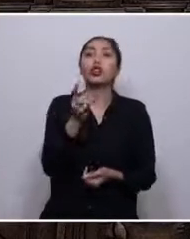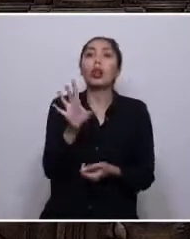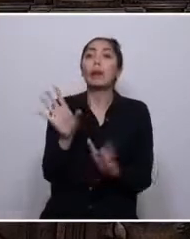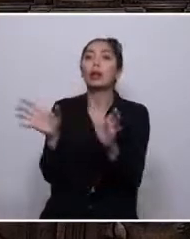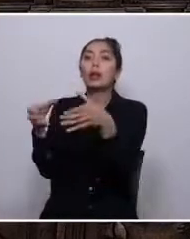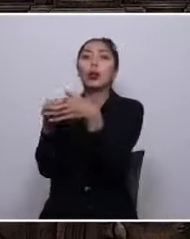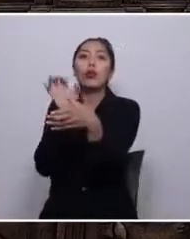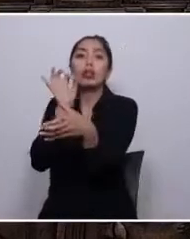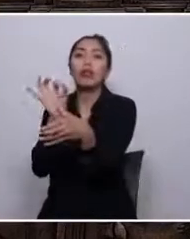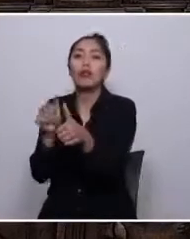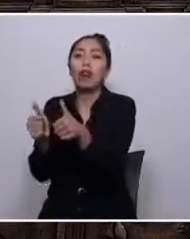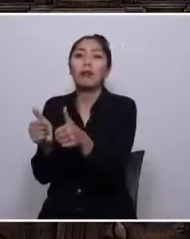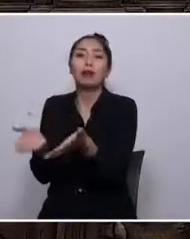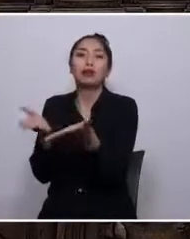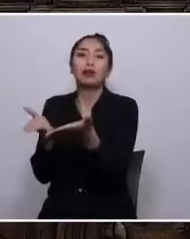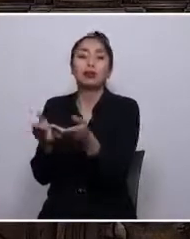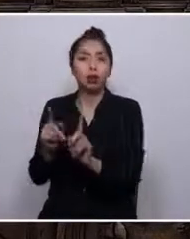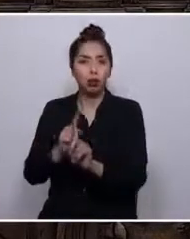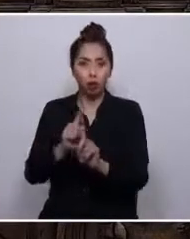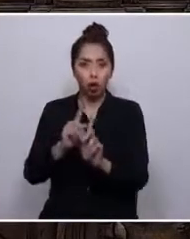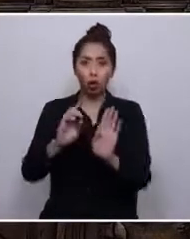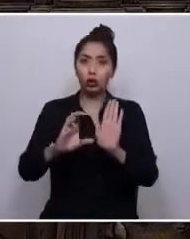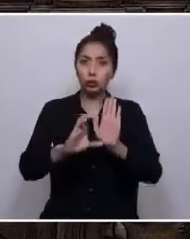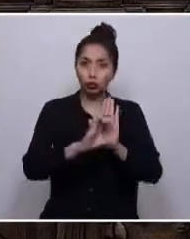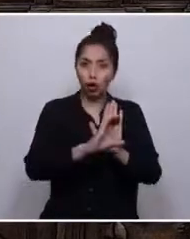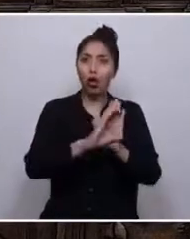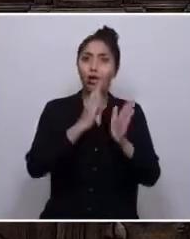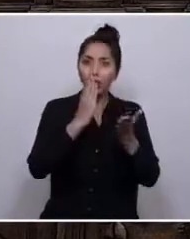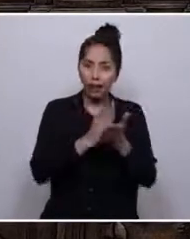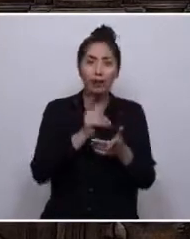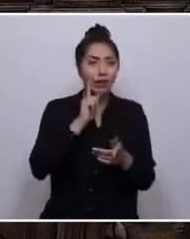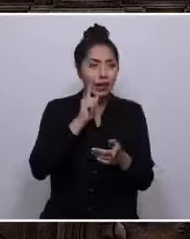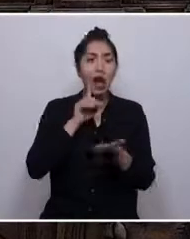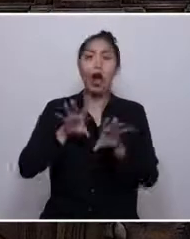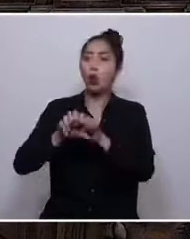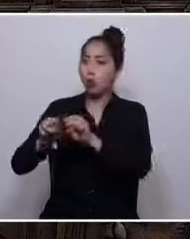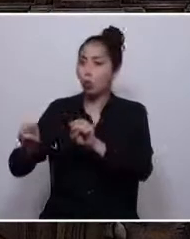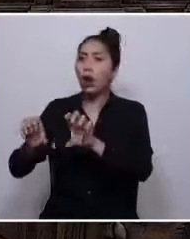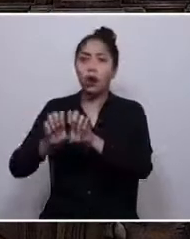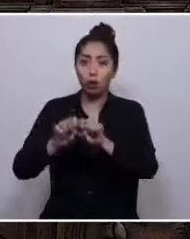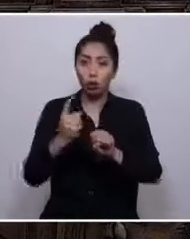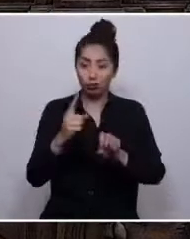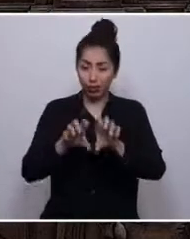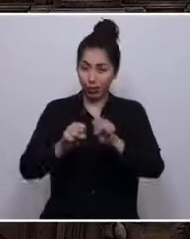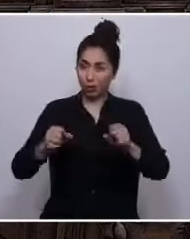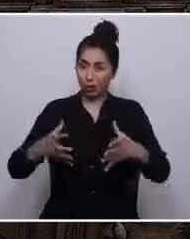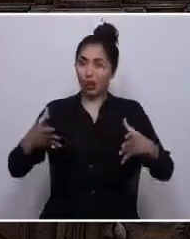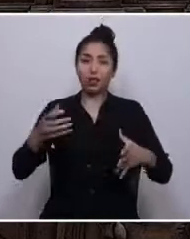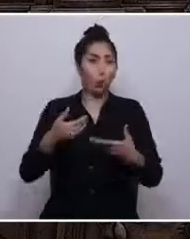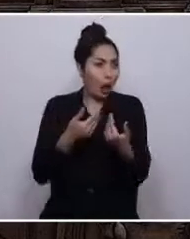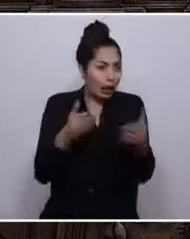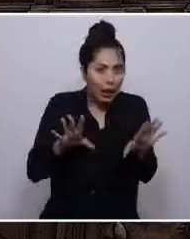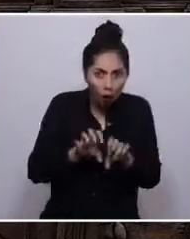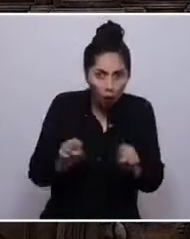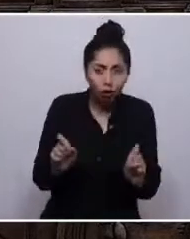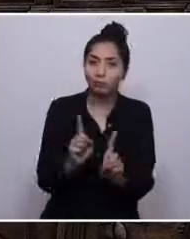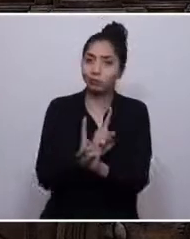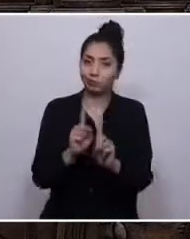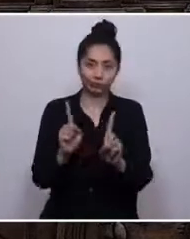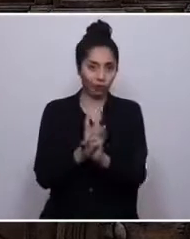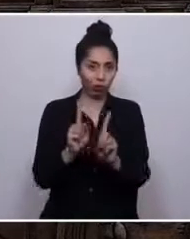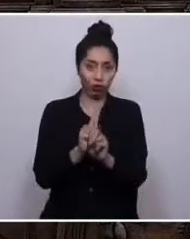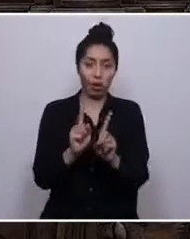La Constitución debe ser fruto de un gran acuerdo, sí, pero no de cualquier acuerdo. La democracia de los acuerdos ya nos